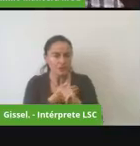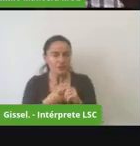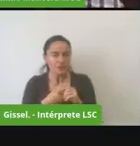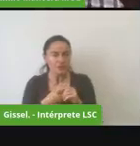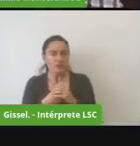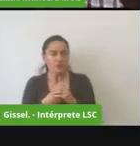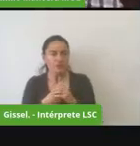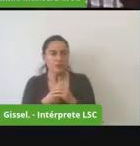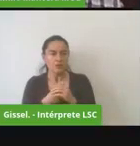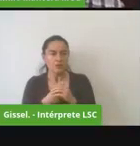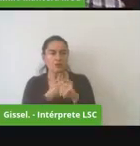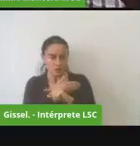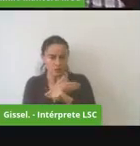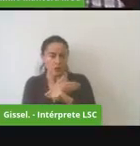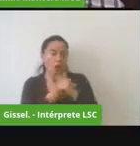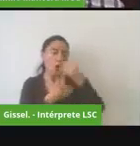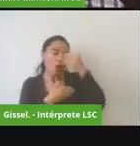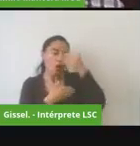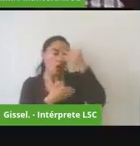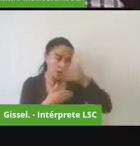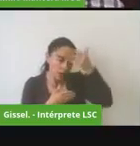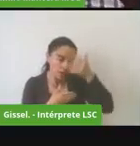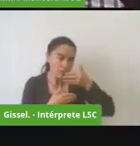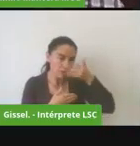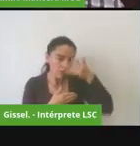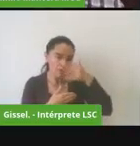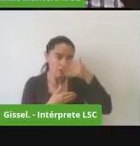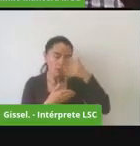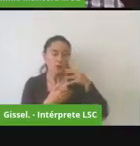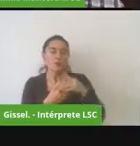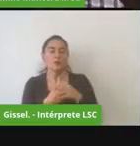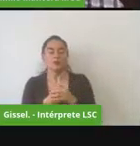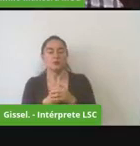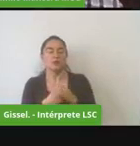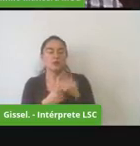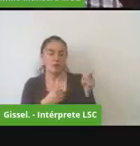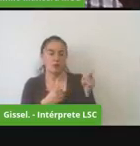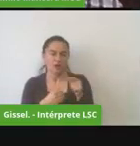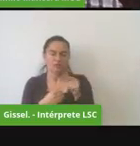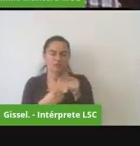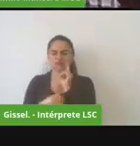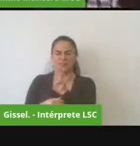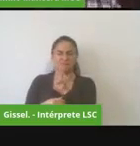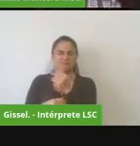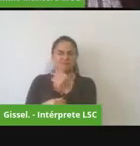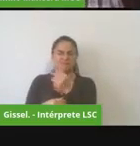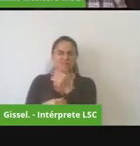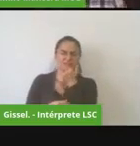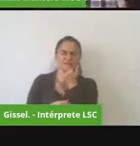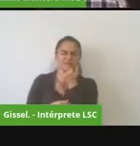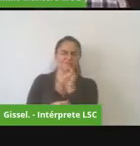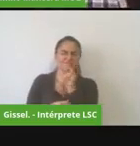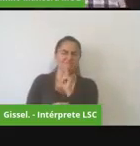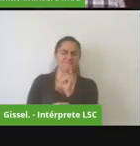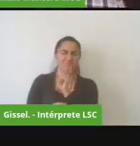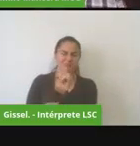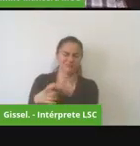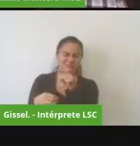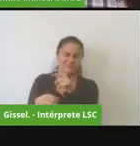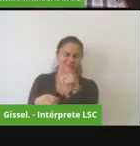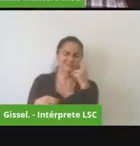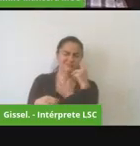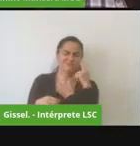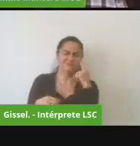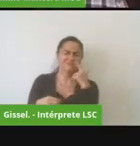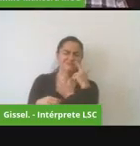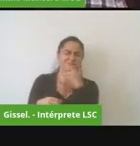la información que ustedes se encuentren que está afectando el proceso electoral pero qué es lo que nosotros hacemos